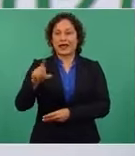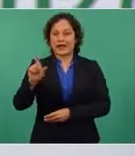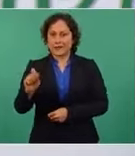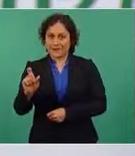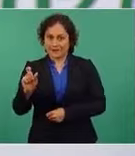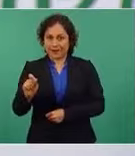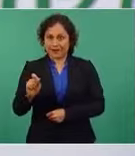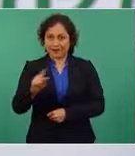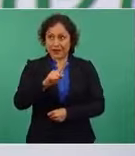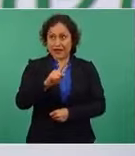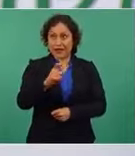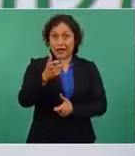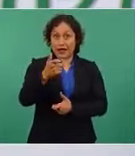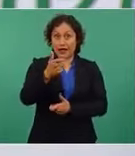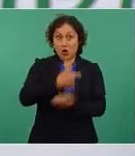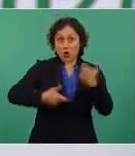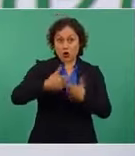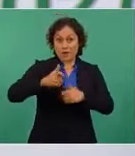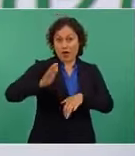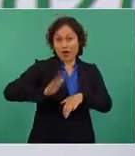20 economías más grandes del mundo.